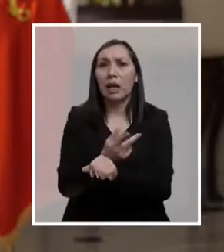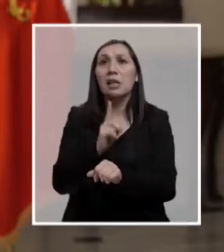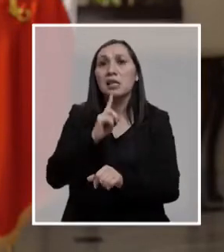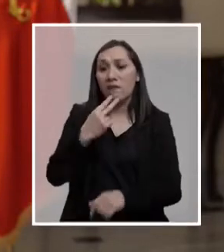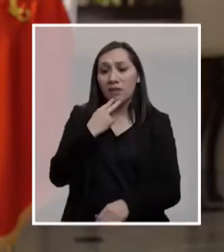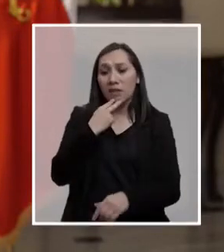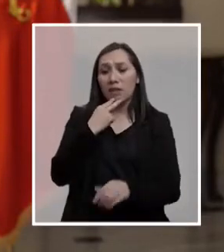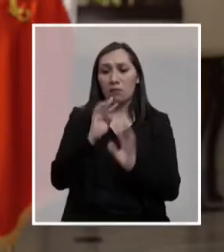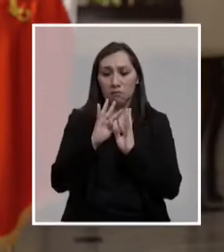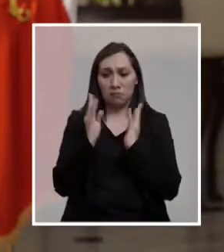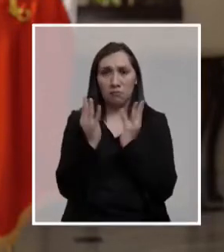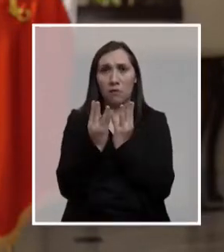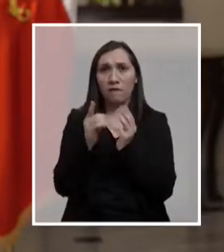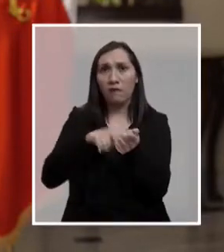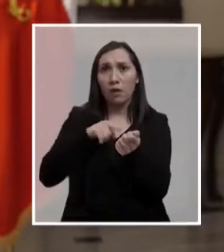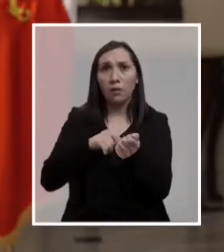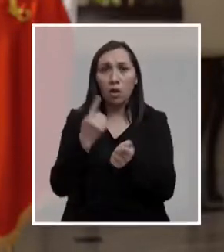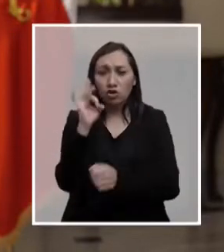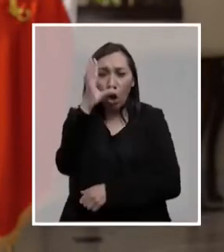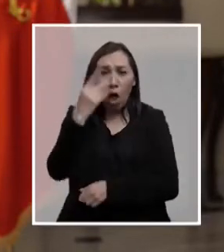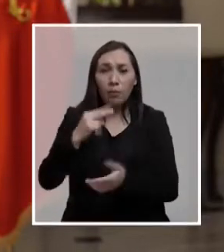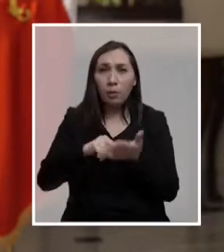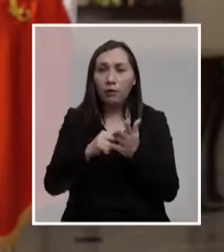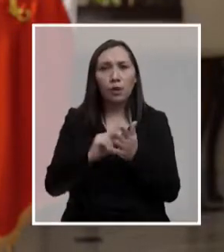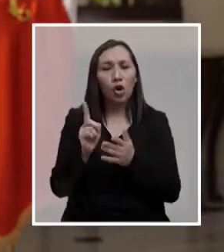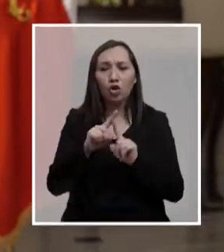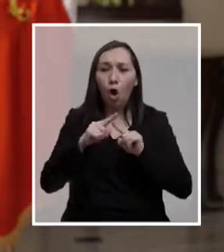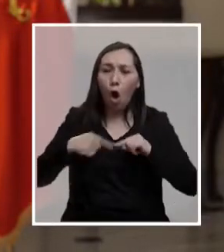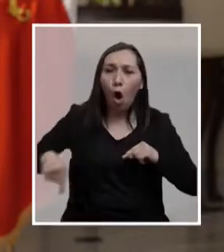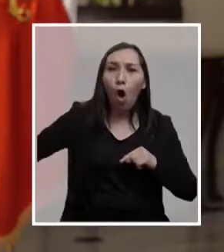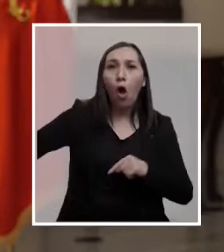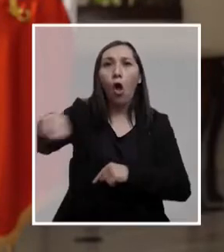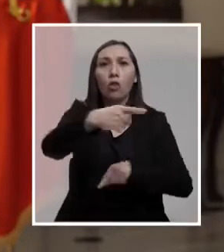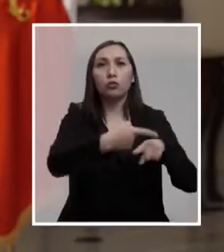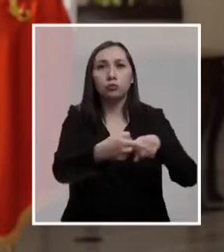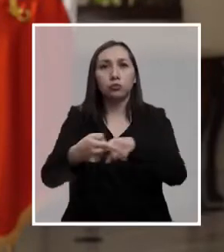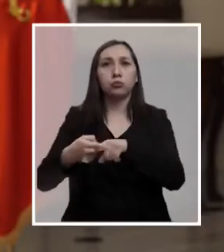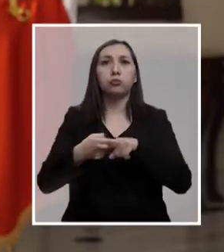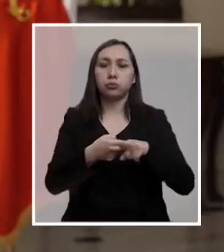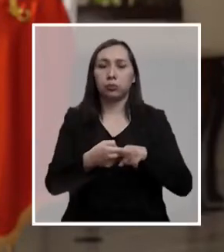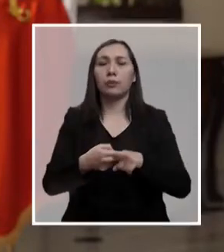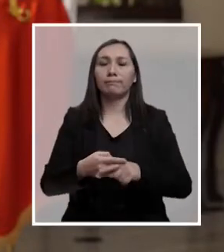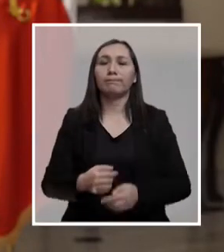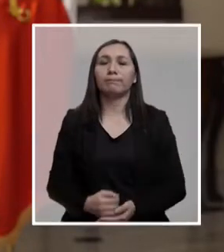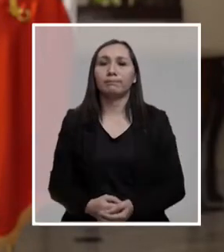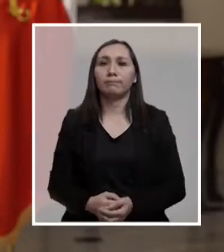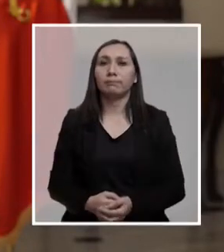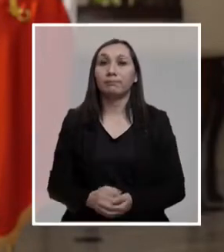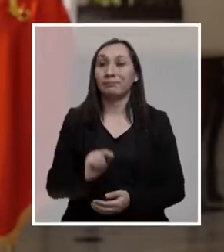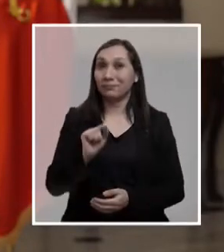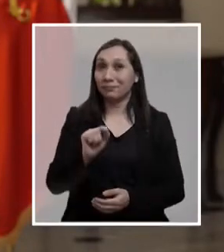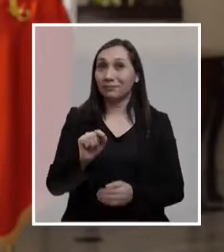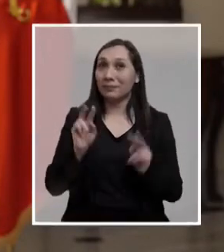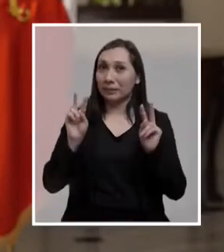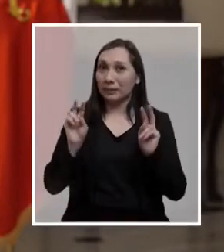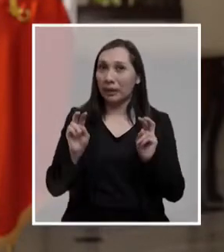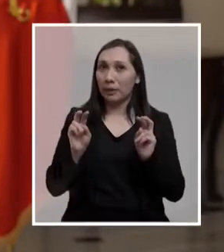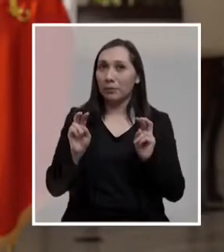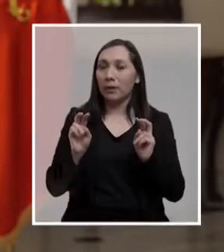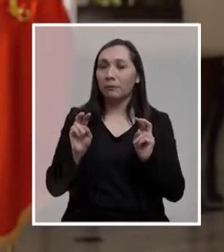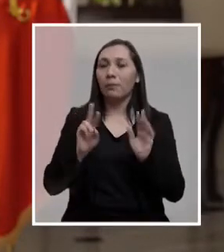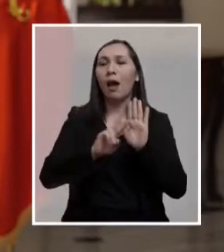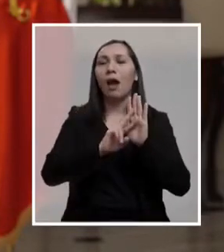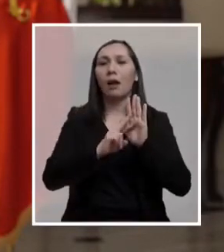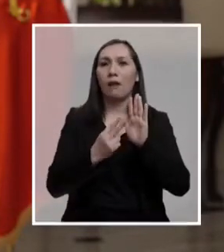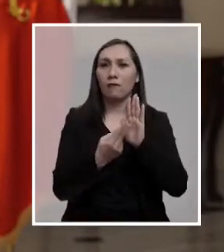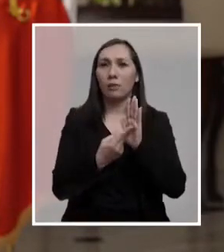para quien las vive y su círculo familiar, sino que para la sociedad completa. Es por esto que